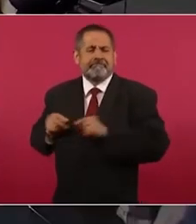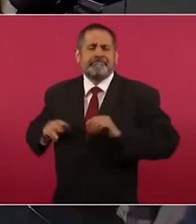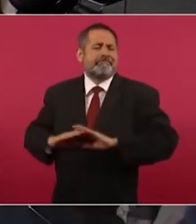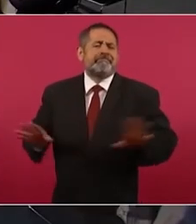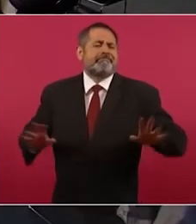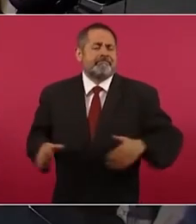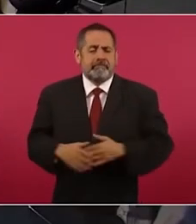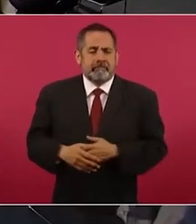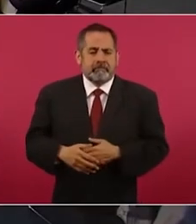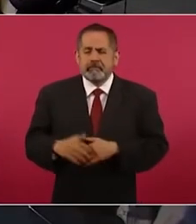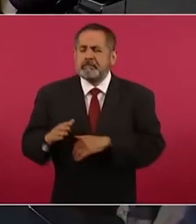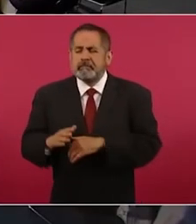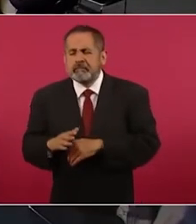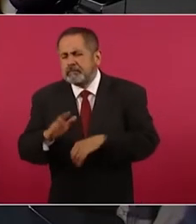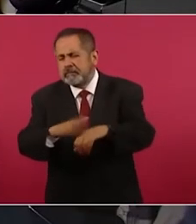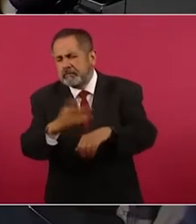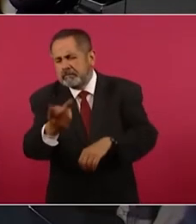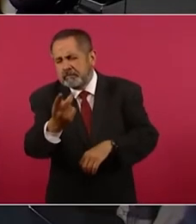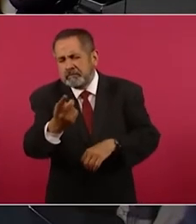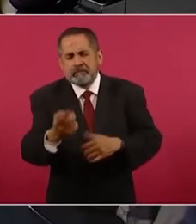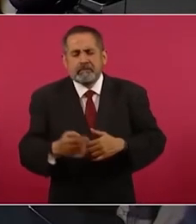porque uno no debe tener